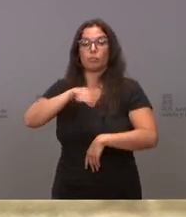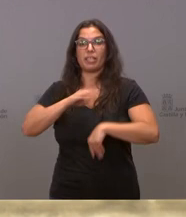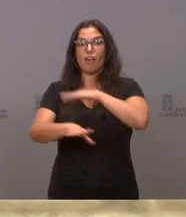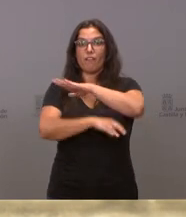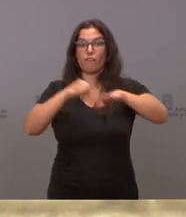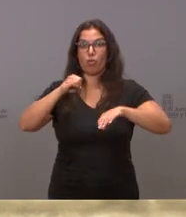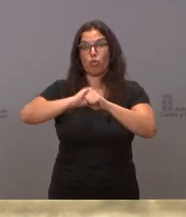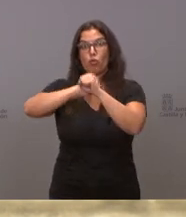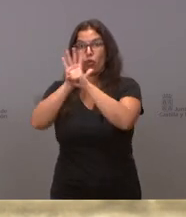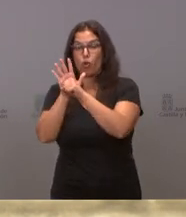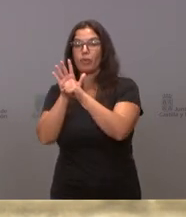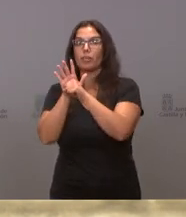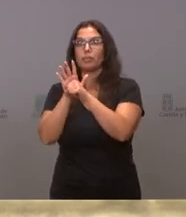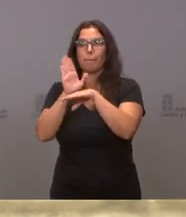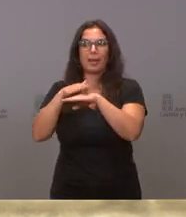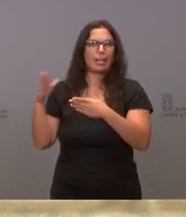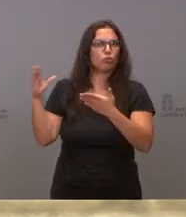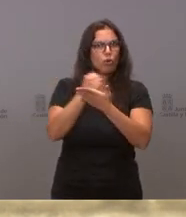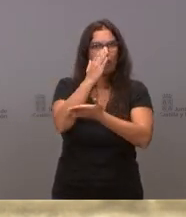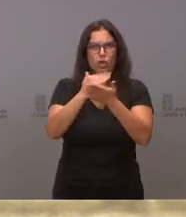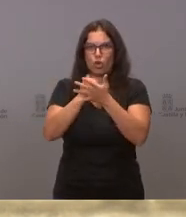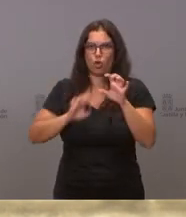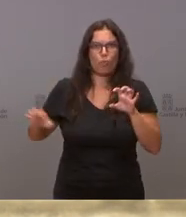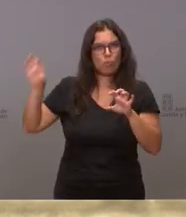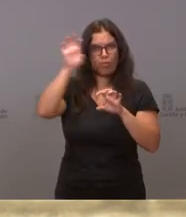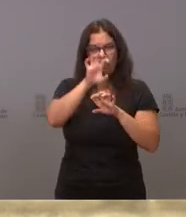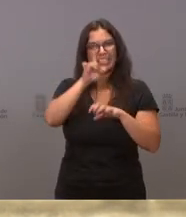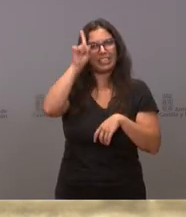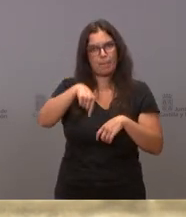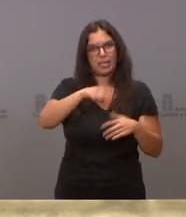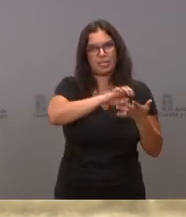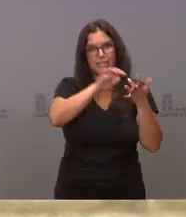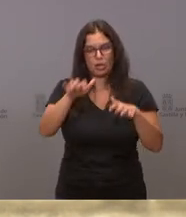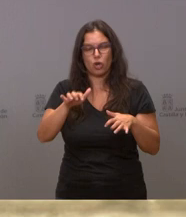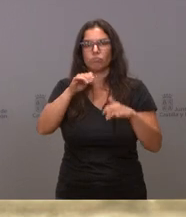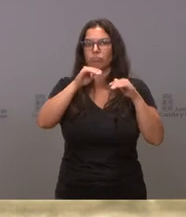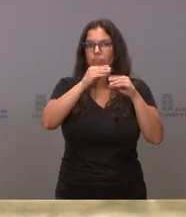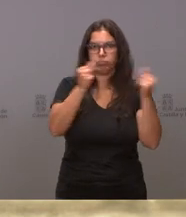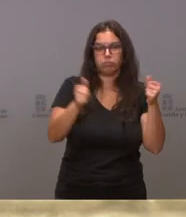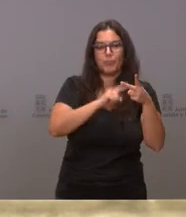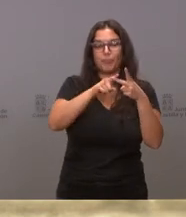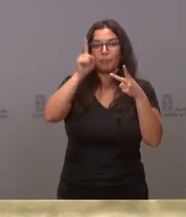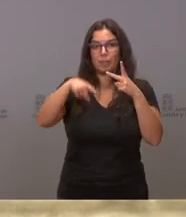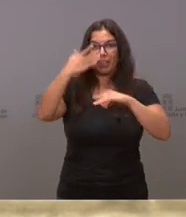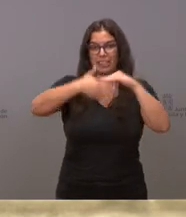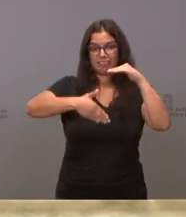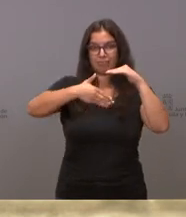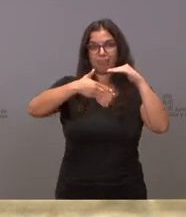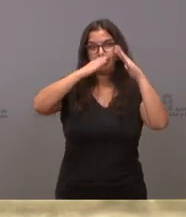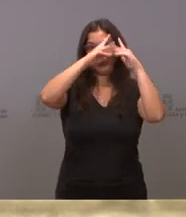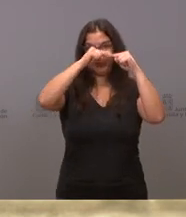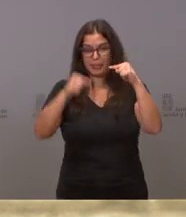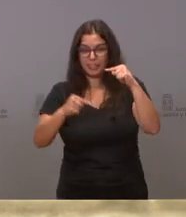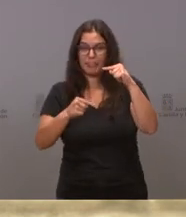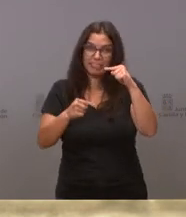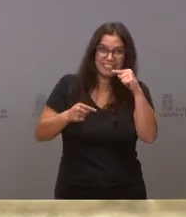a todas las comunidades autónomas y también a Castilla y León y con la reducción del límite de déficit, el Gobierno